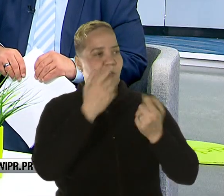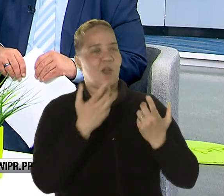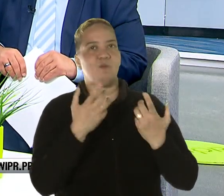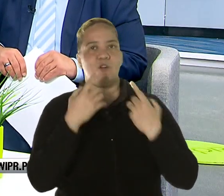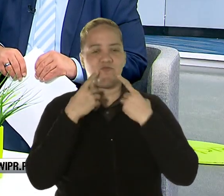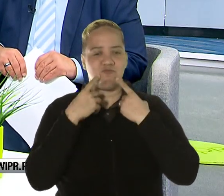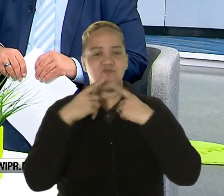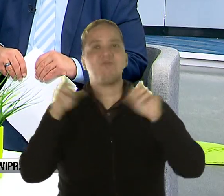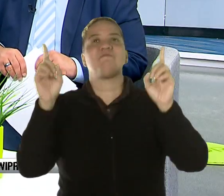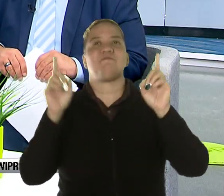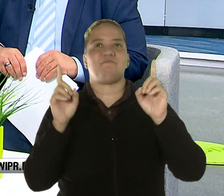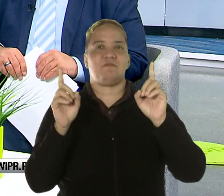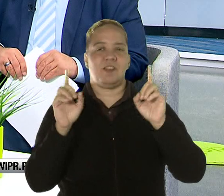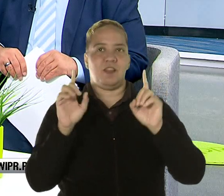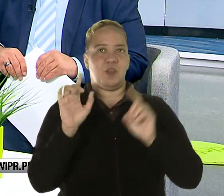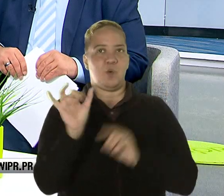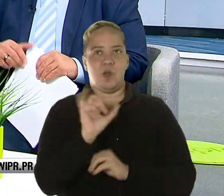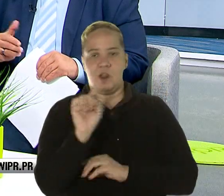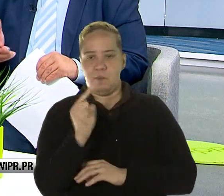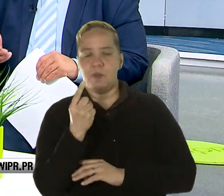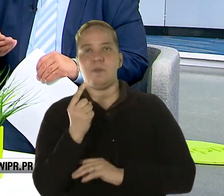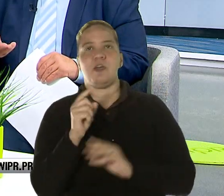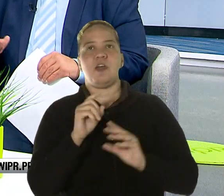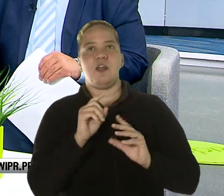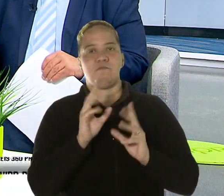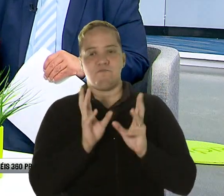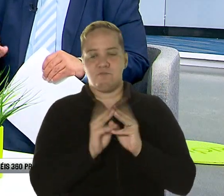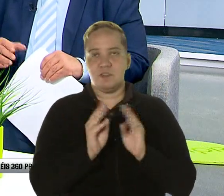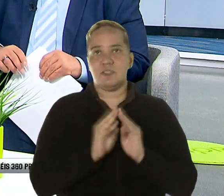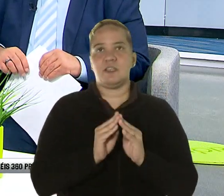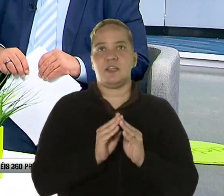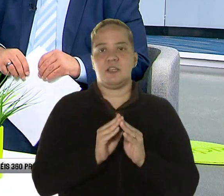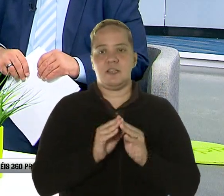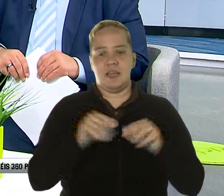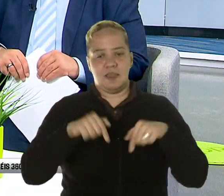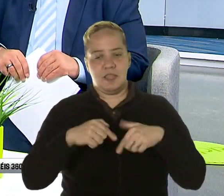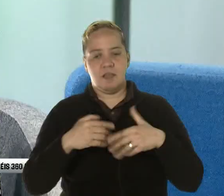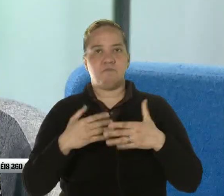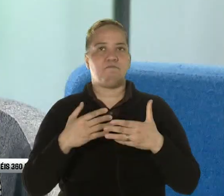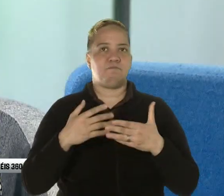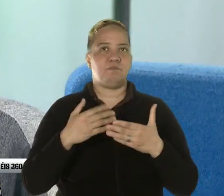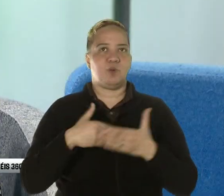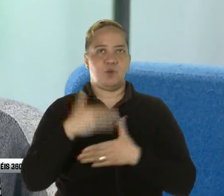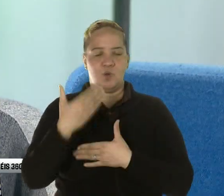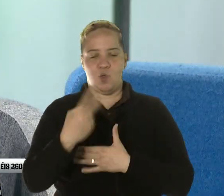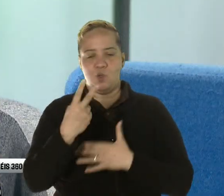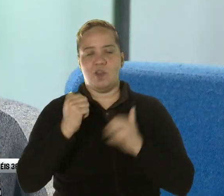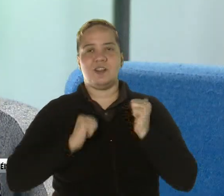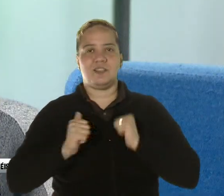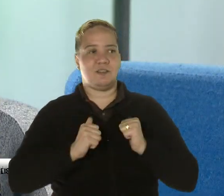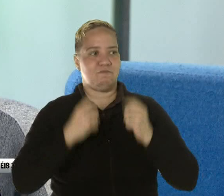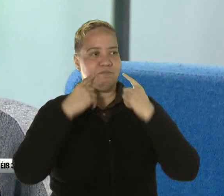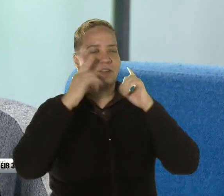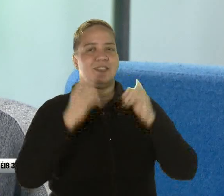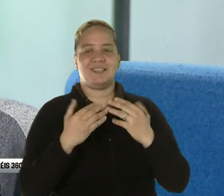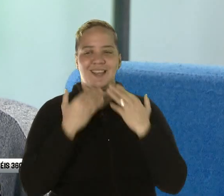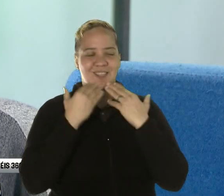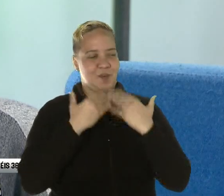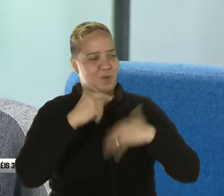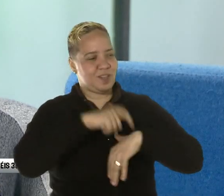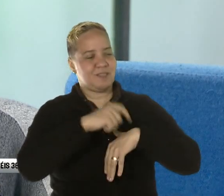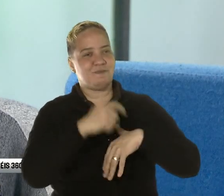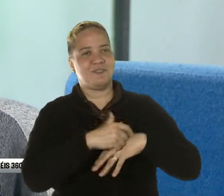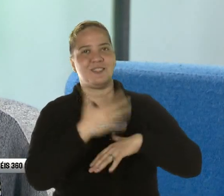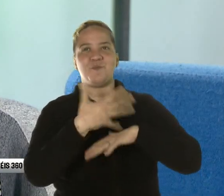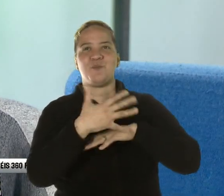¿verdad? Que al igual que la primera cumbre, realizada en marzo, esta y la próxima, sean dos eventos exitosos. Agradecida por el tiempo y por